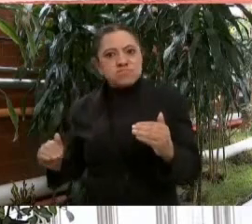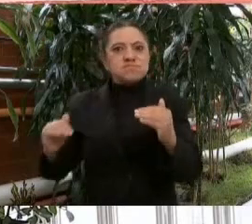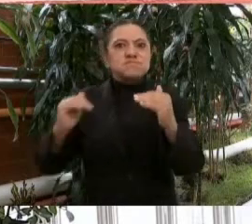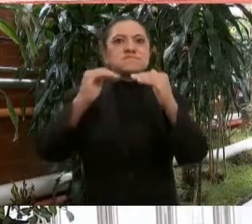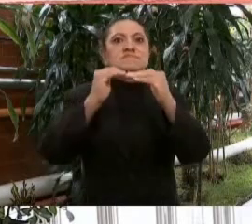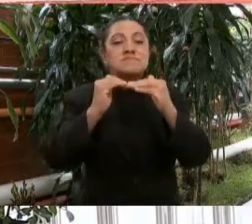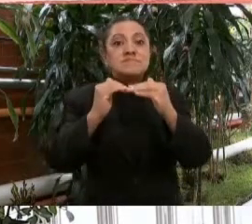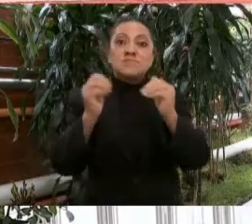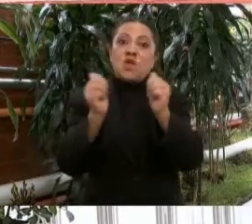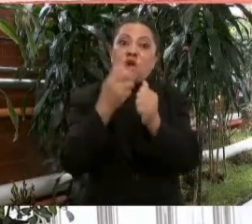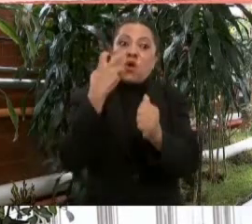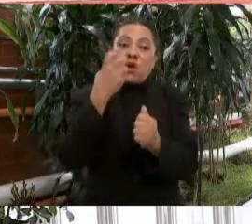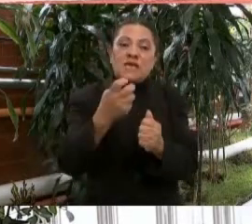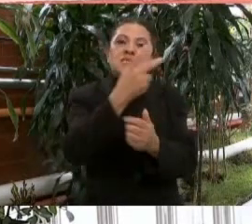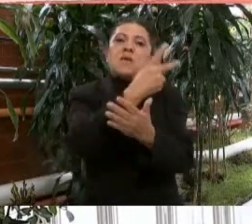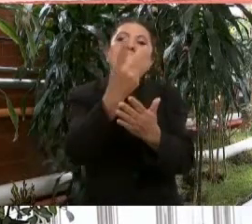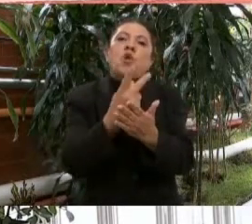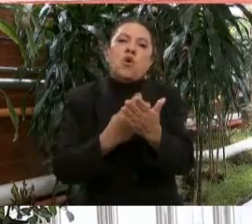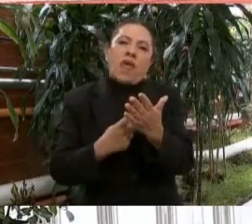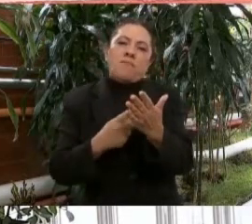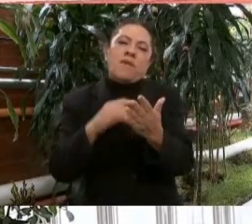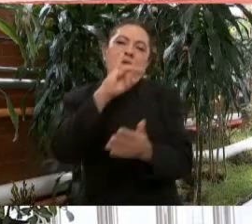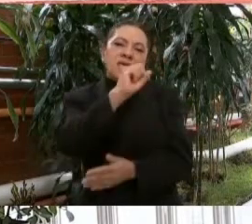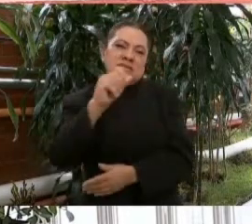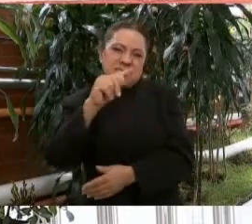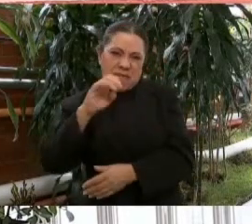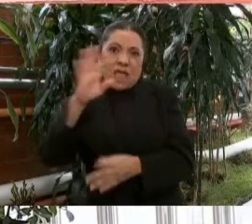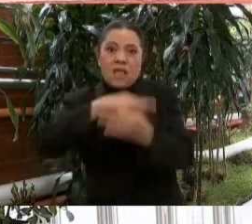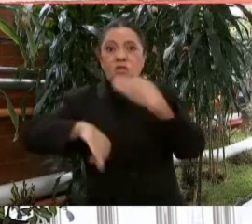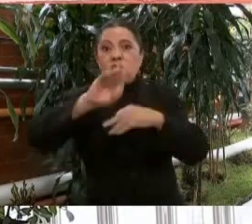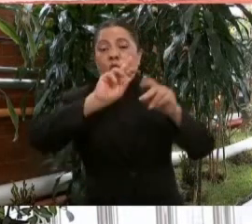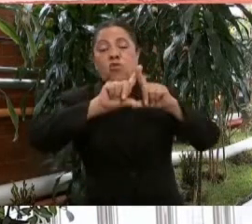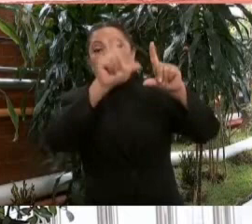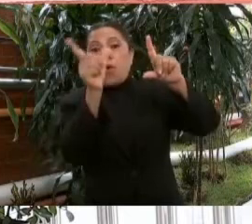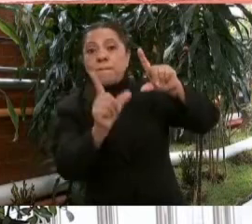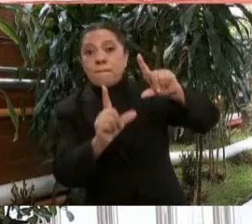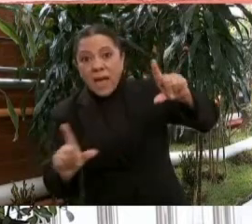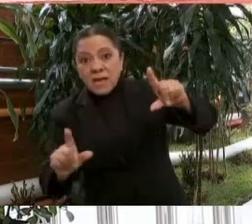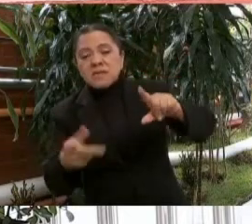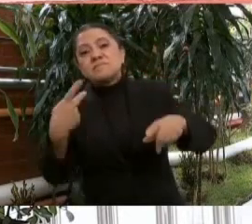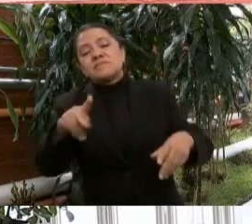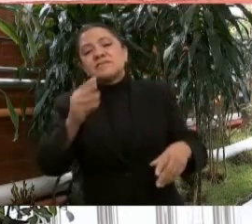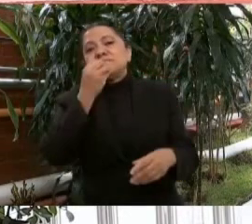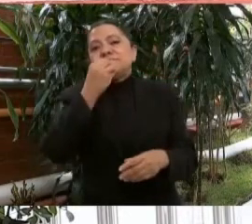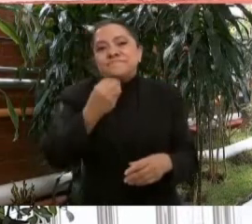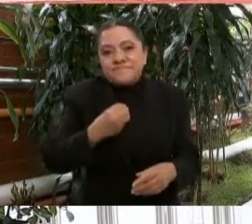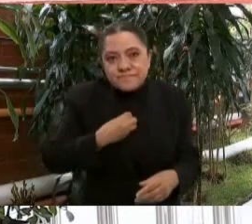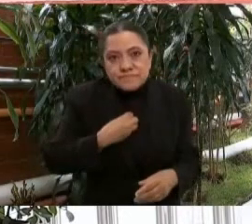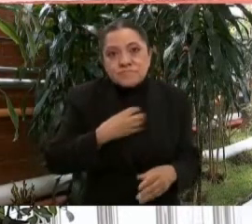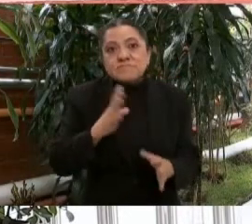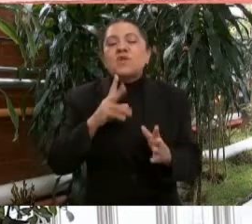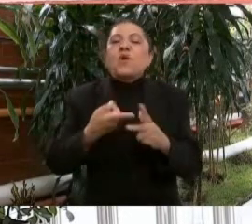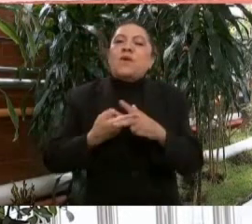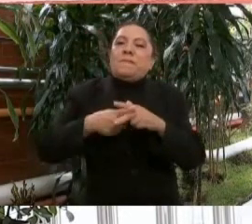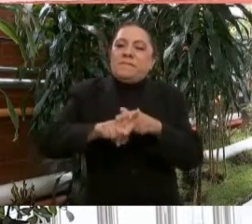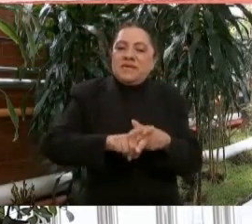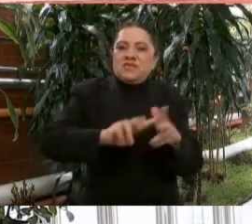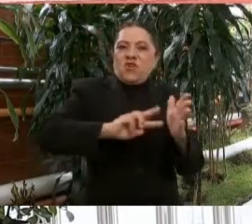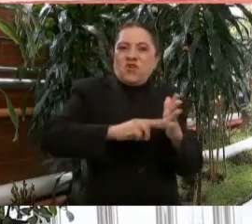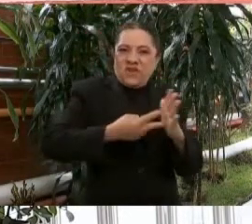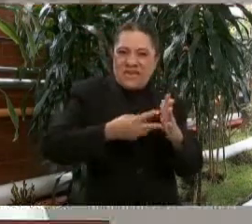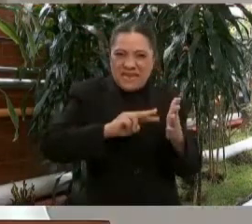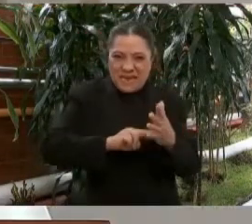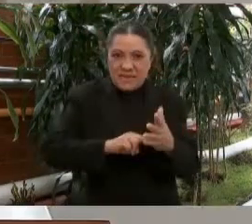marcha en todo el país. Lamentablemente, la pandemia ha retrasado la reingeniería que emprendió el Issste desde el inicio de la actual